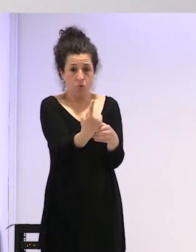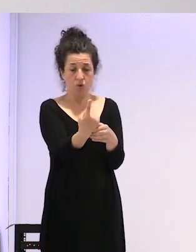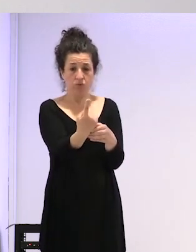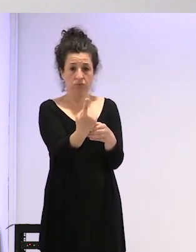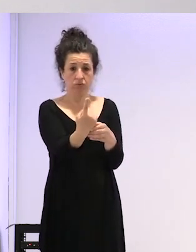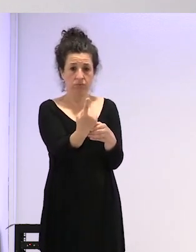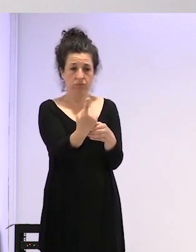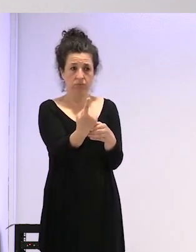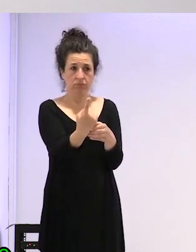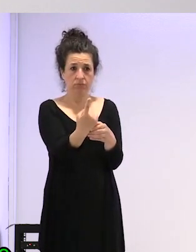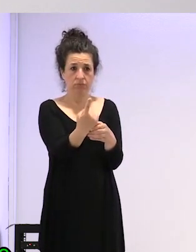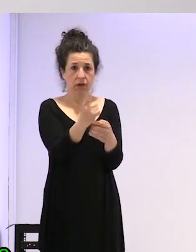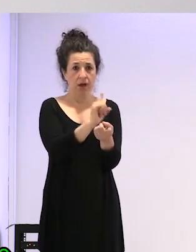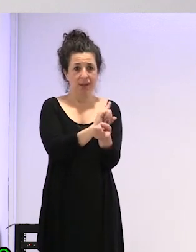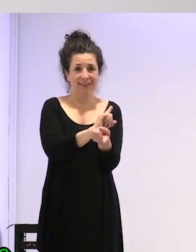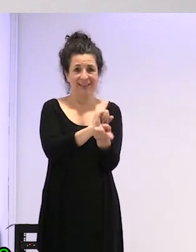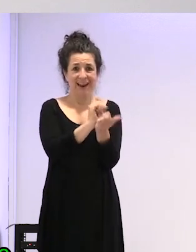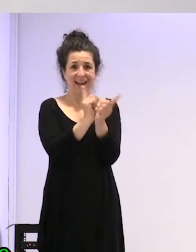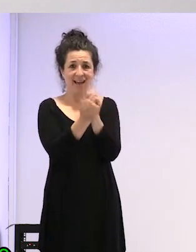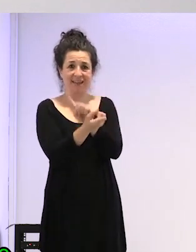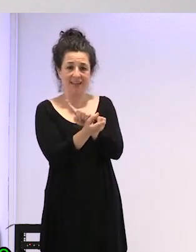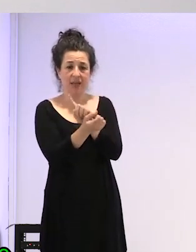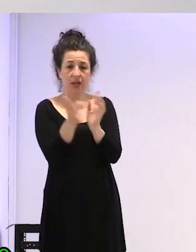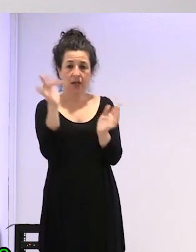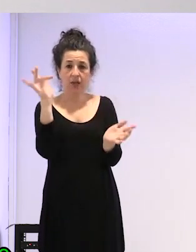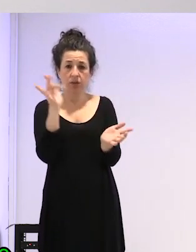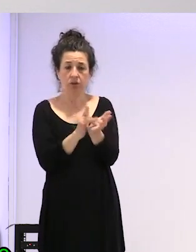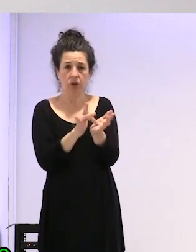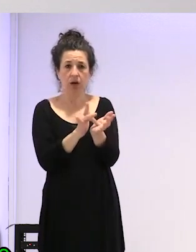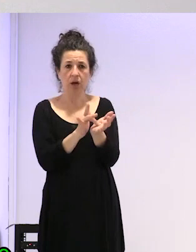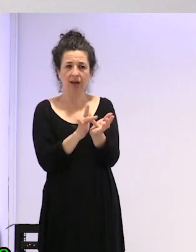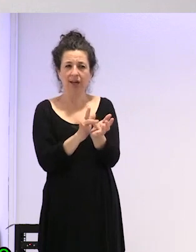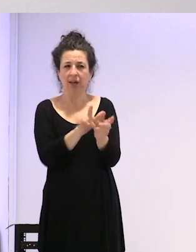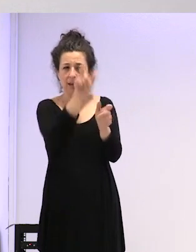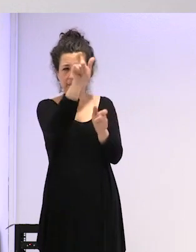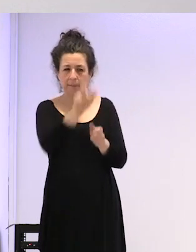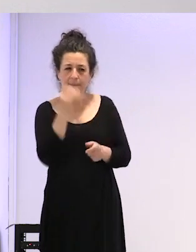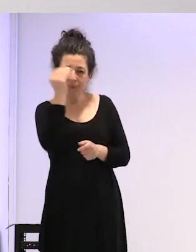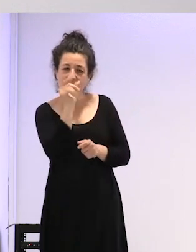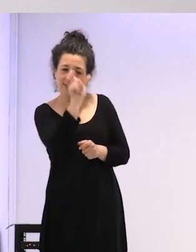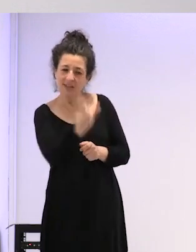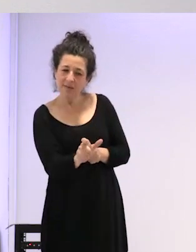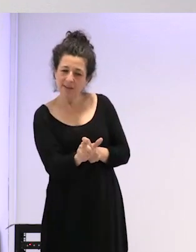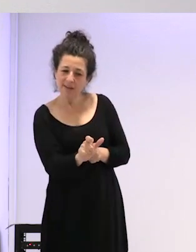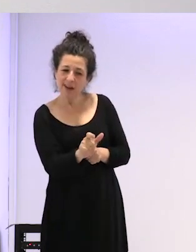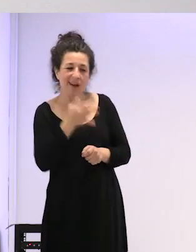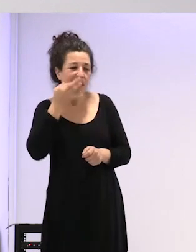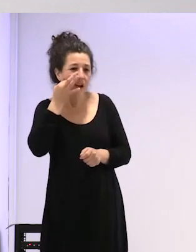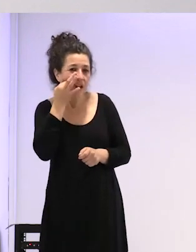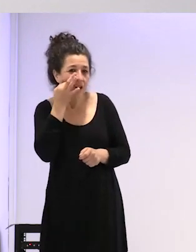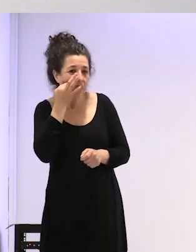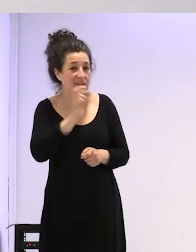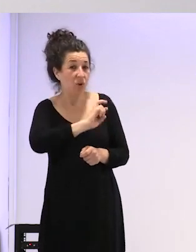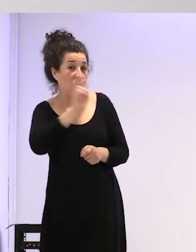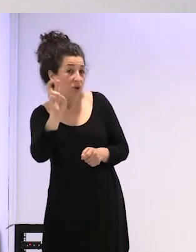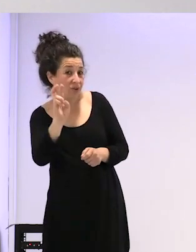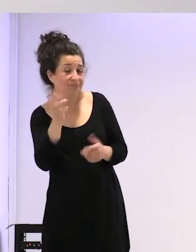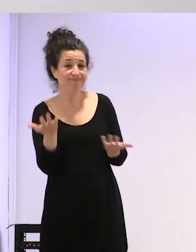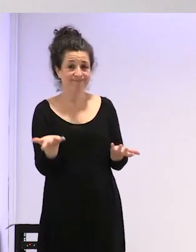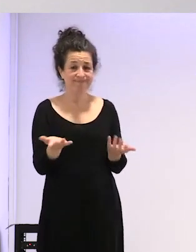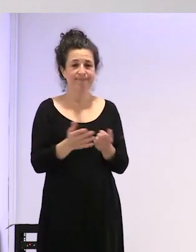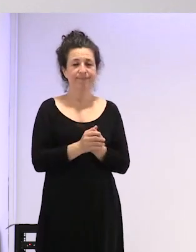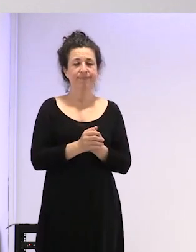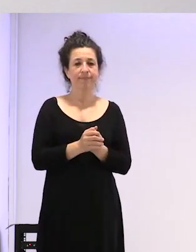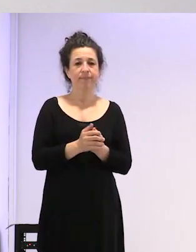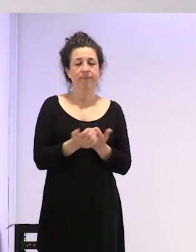pues va a transitar y que no era quien creías que era ¿no? pues bueno creo que a ver